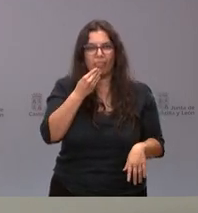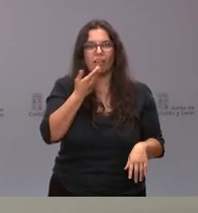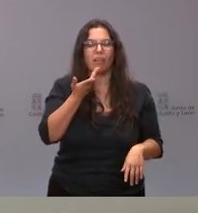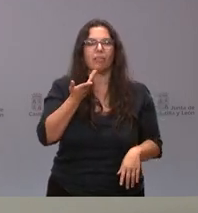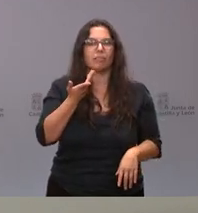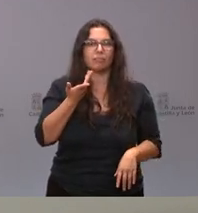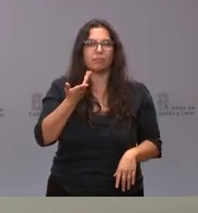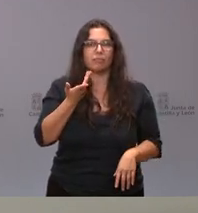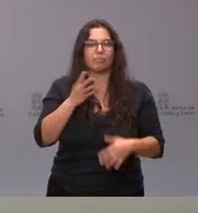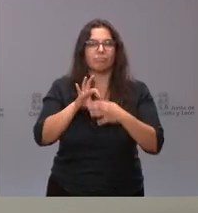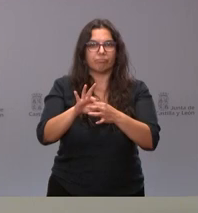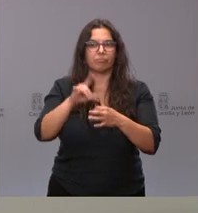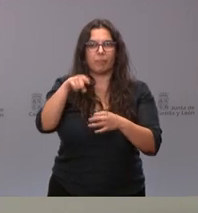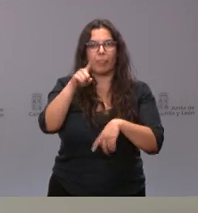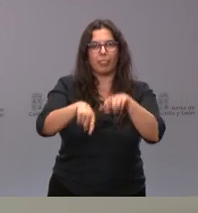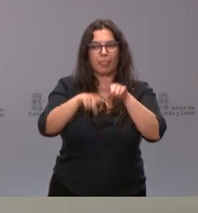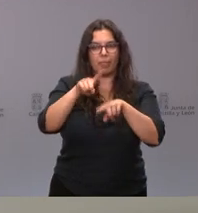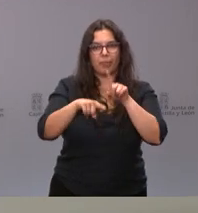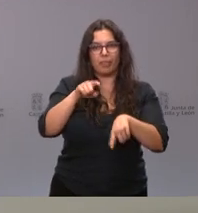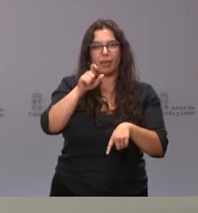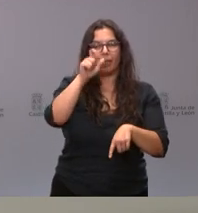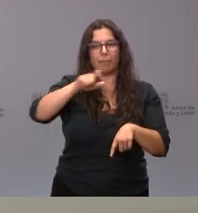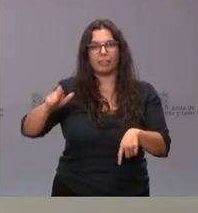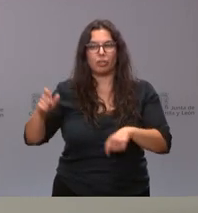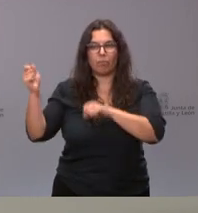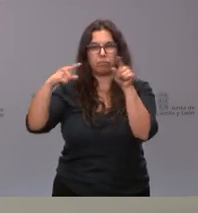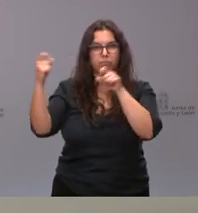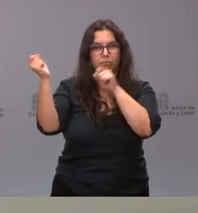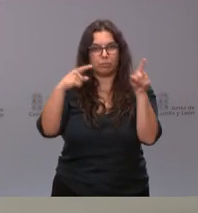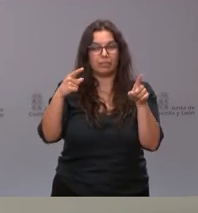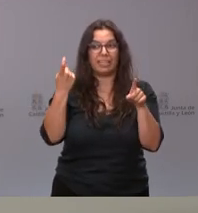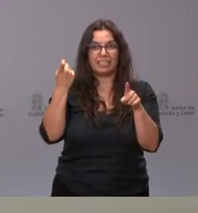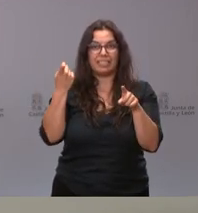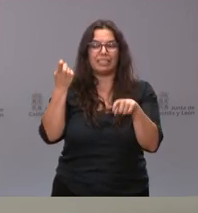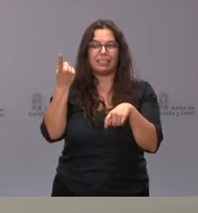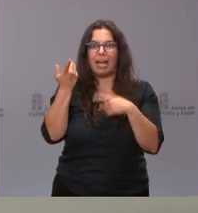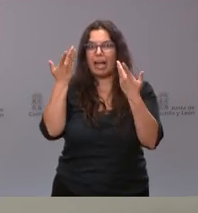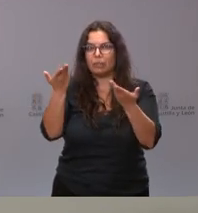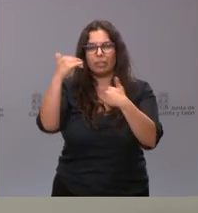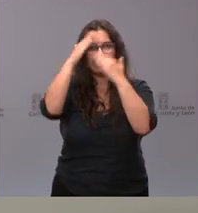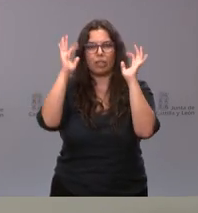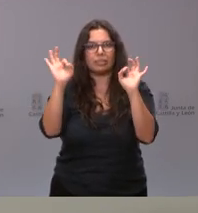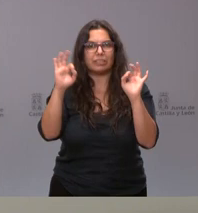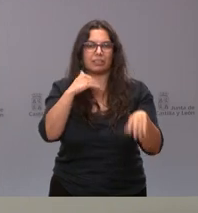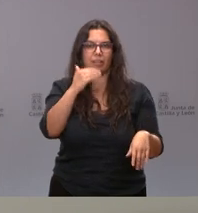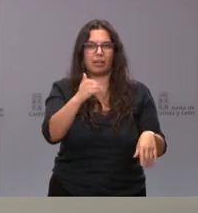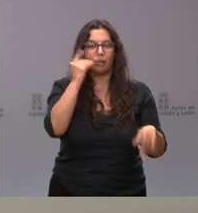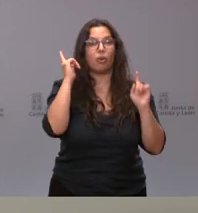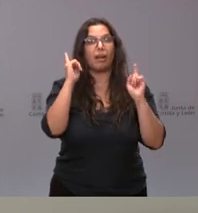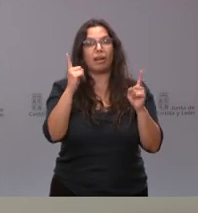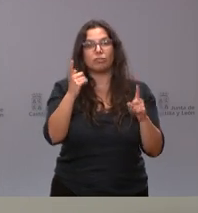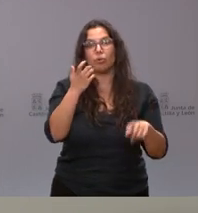en relación con las personas que están siendo desplazadas y que necesitan algún tipo de atención específica. En el caso de